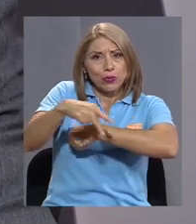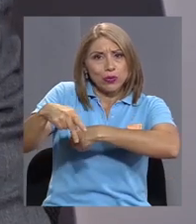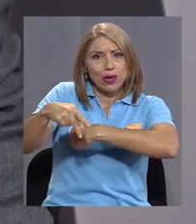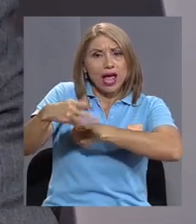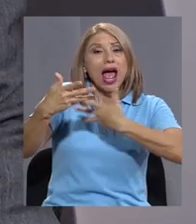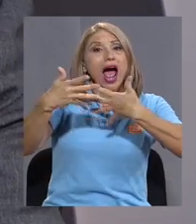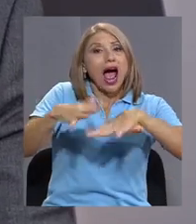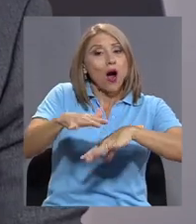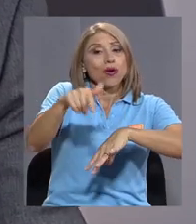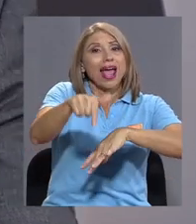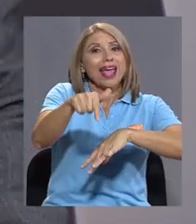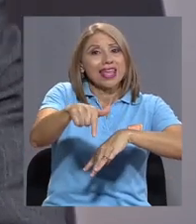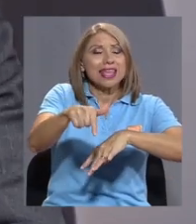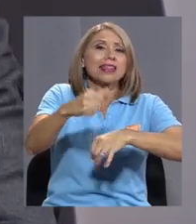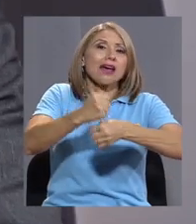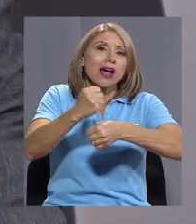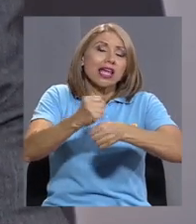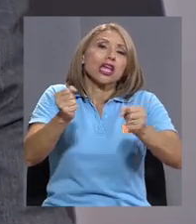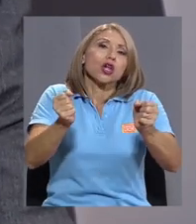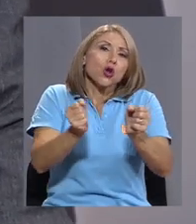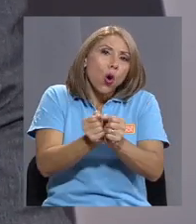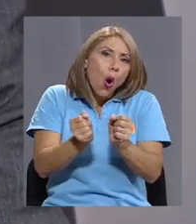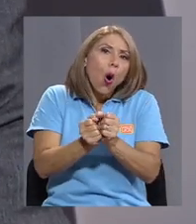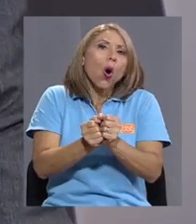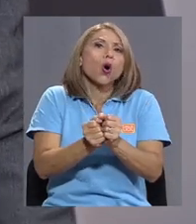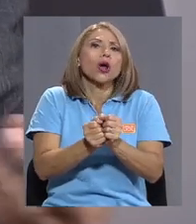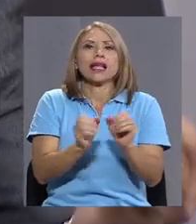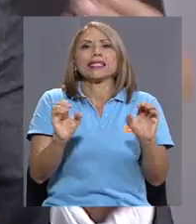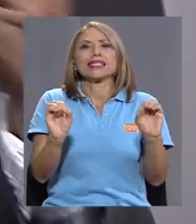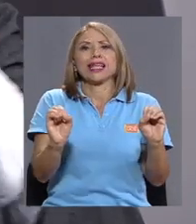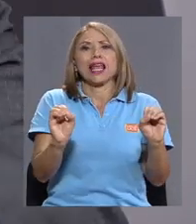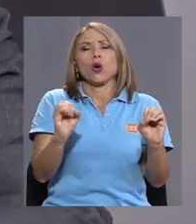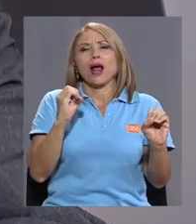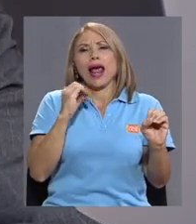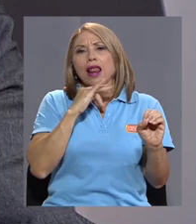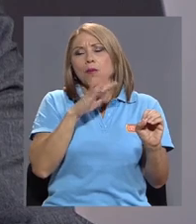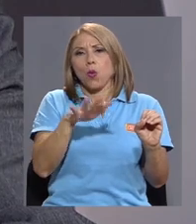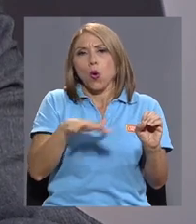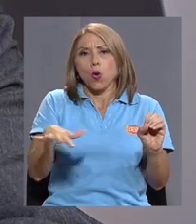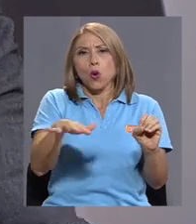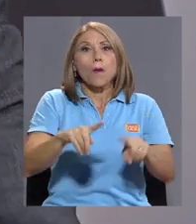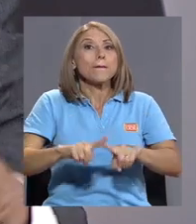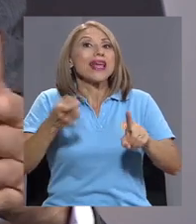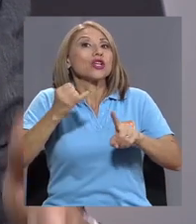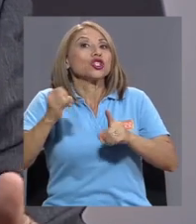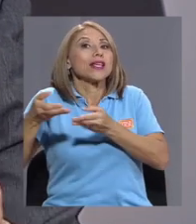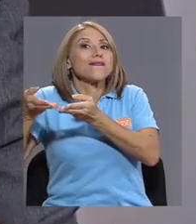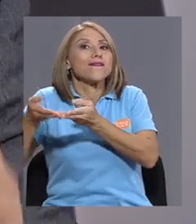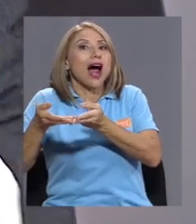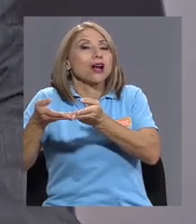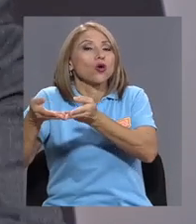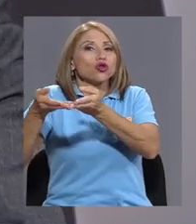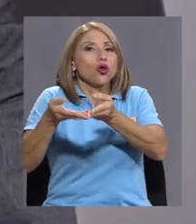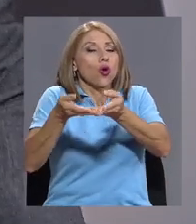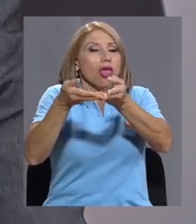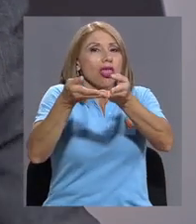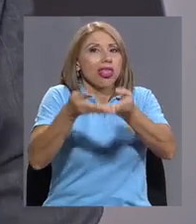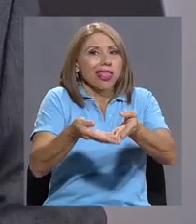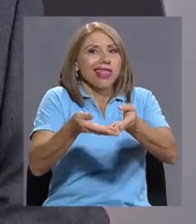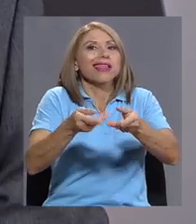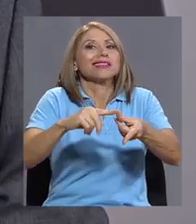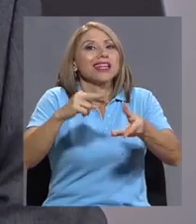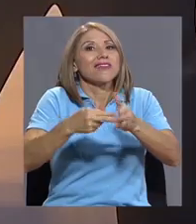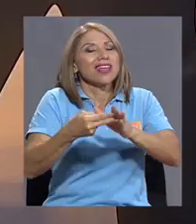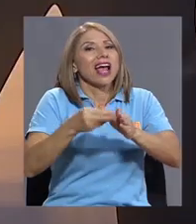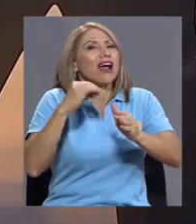trabaje con sostenibilidad, bajo los conceptos de sostenibilidad, si los barcos están aquí atracando, están en territorio nacional, sumarían a nuestros